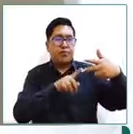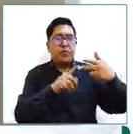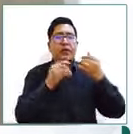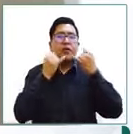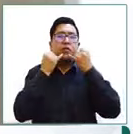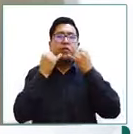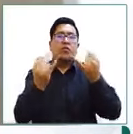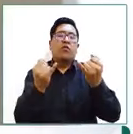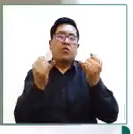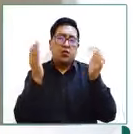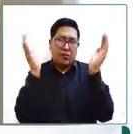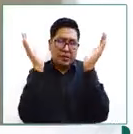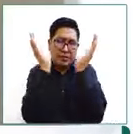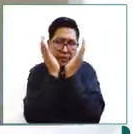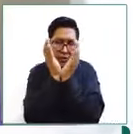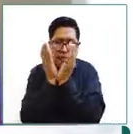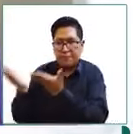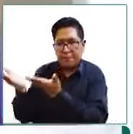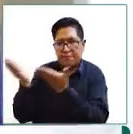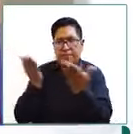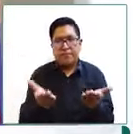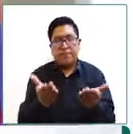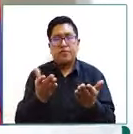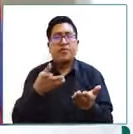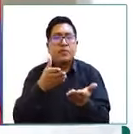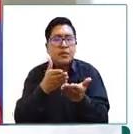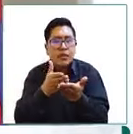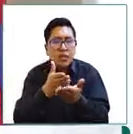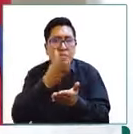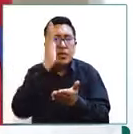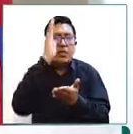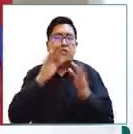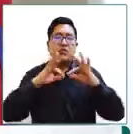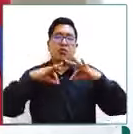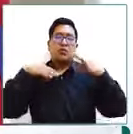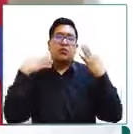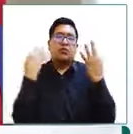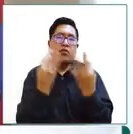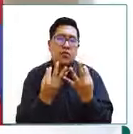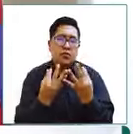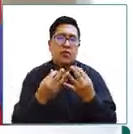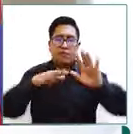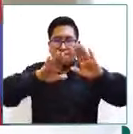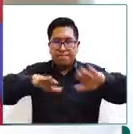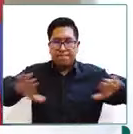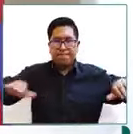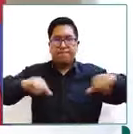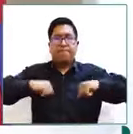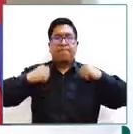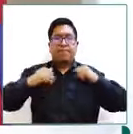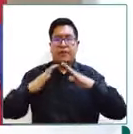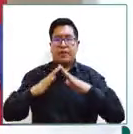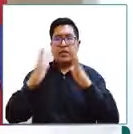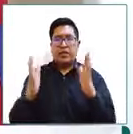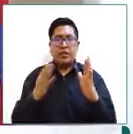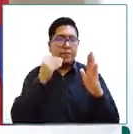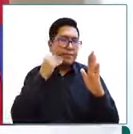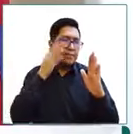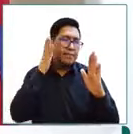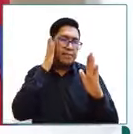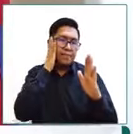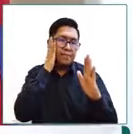informe defensorial Límites al ejercicio del derecho a vivir en familia de niñas, niños y adolescentes en centros de acogimiento,